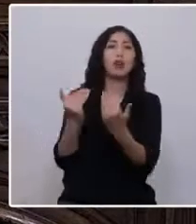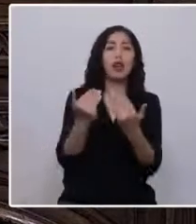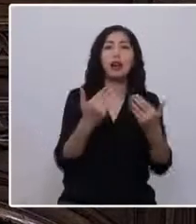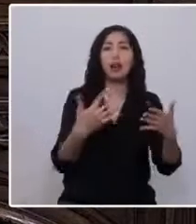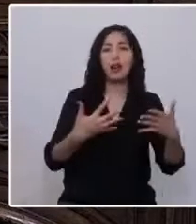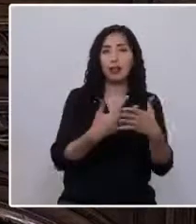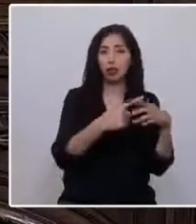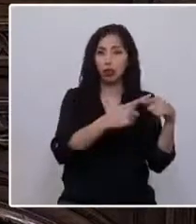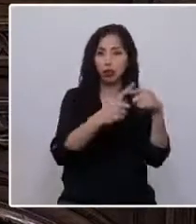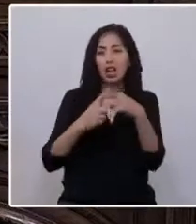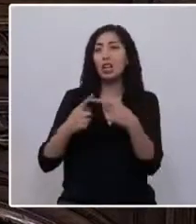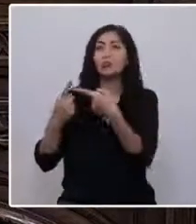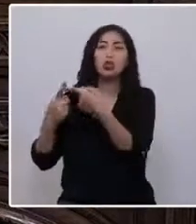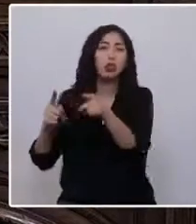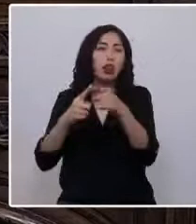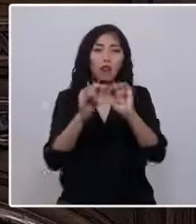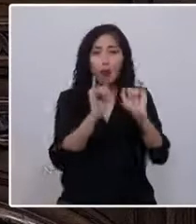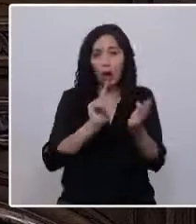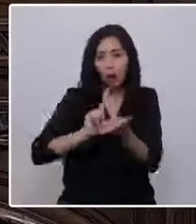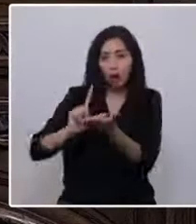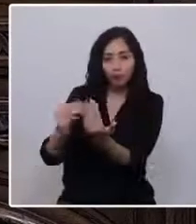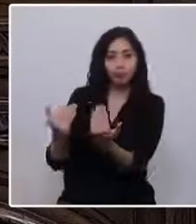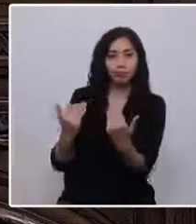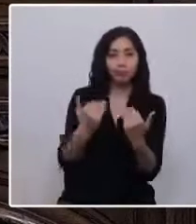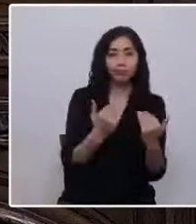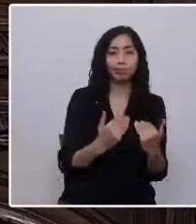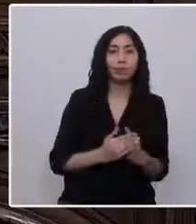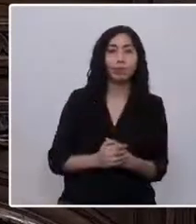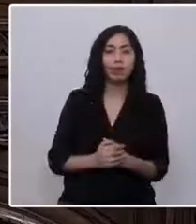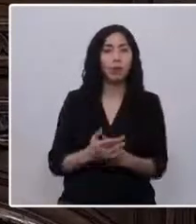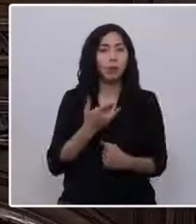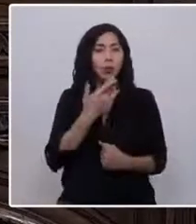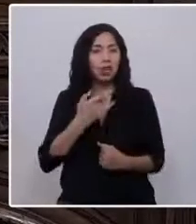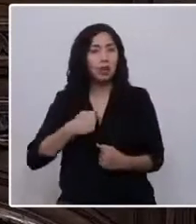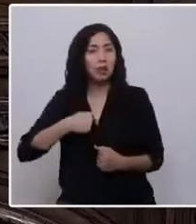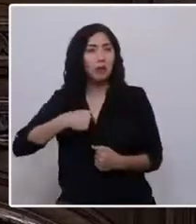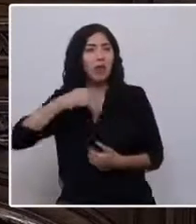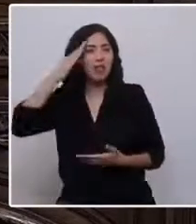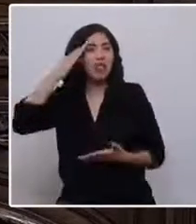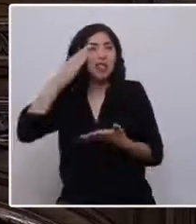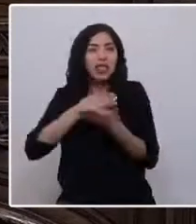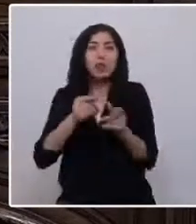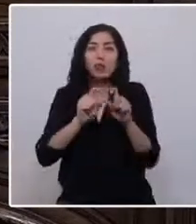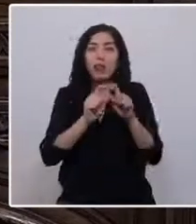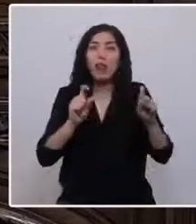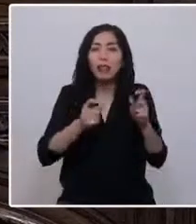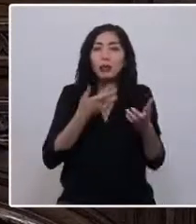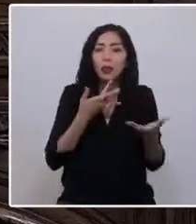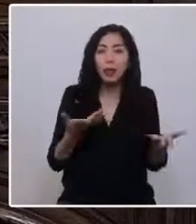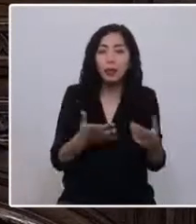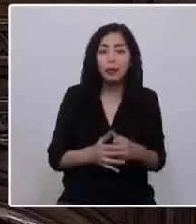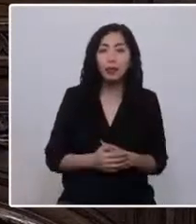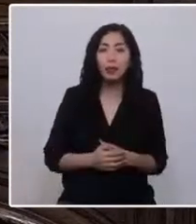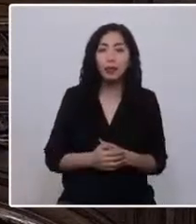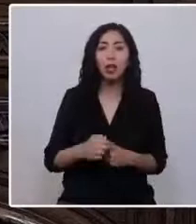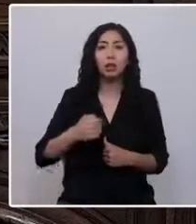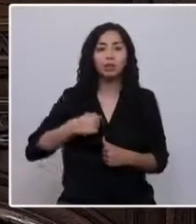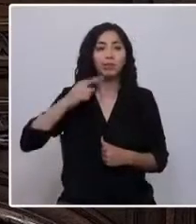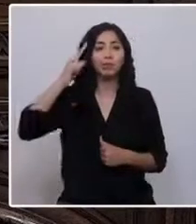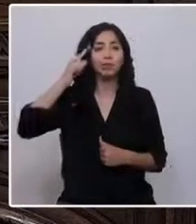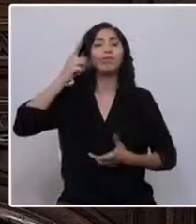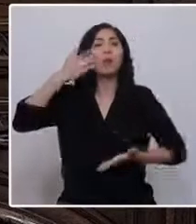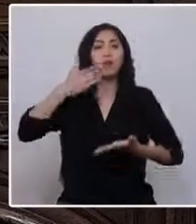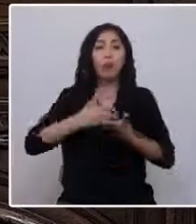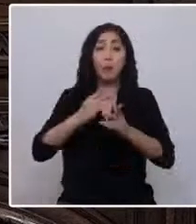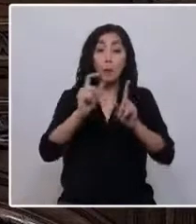medios alternativos locales. ¿Por qué me decidí por esa frase? Porque creo firmemente que las palabras